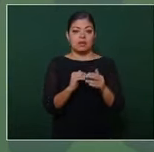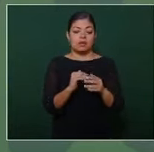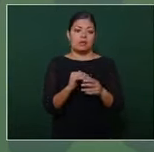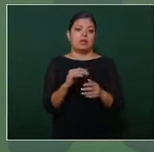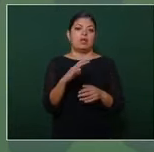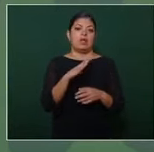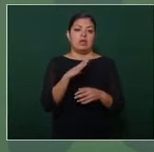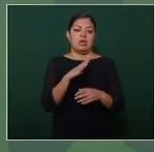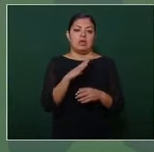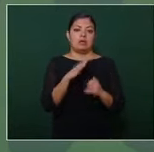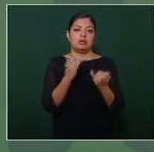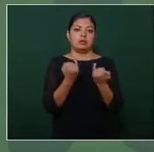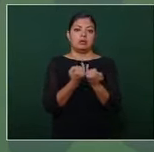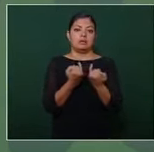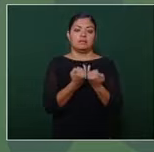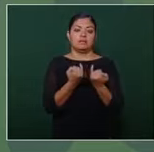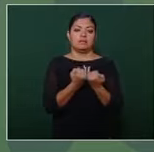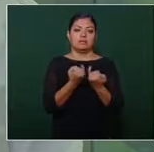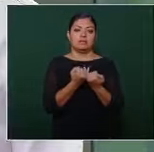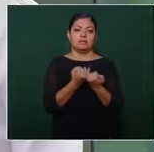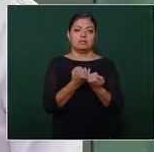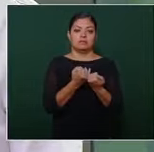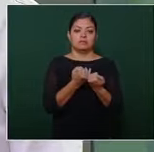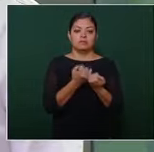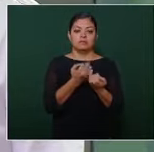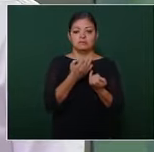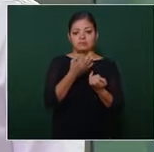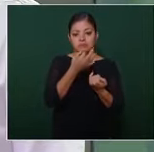un pequeño